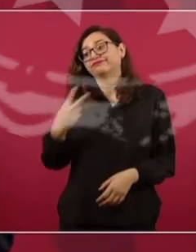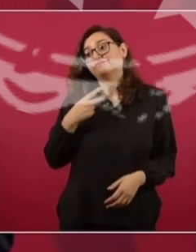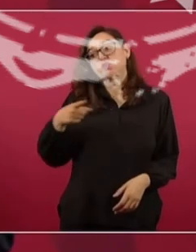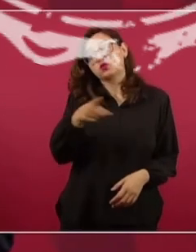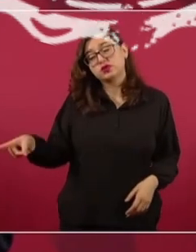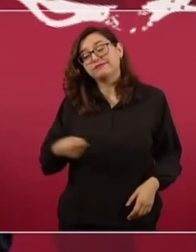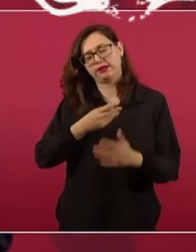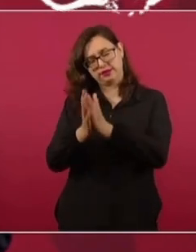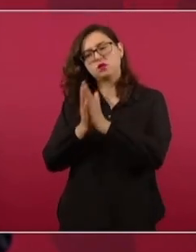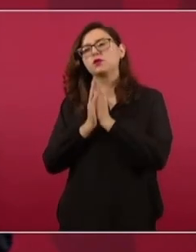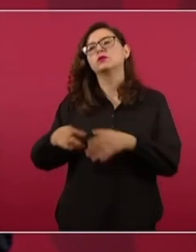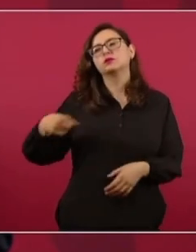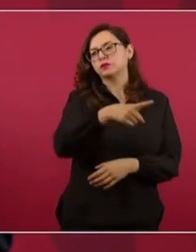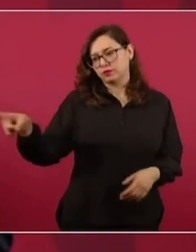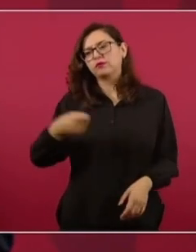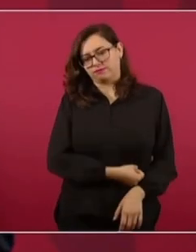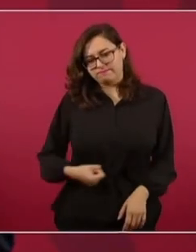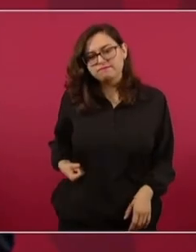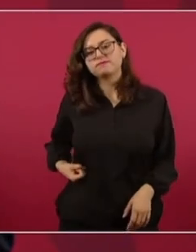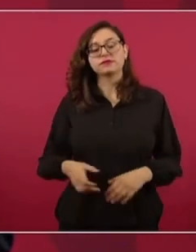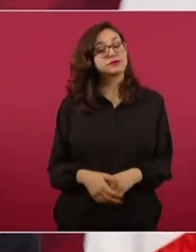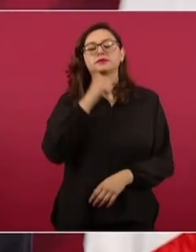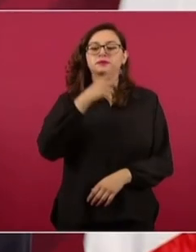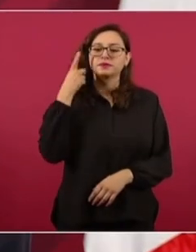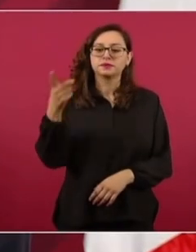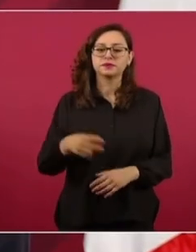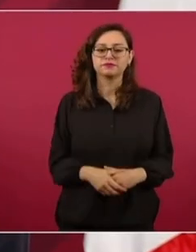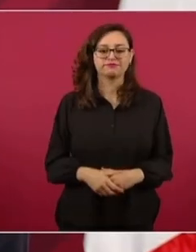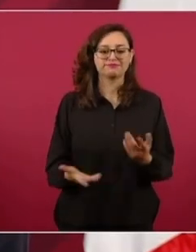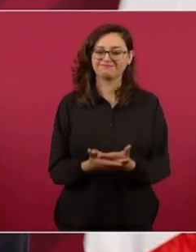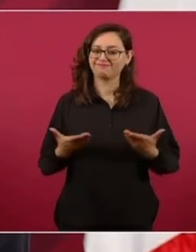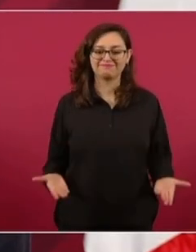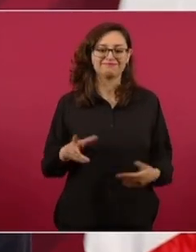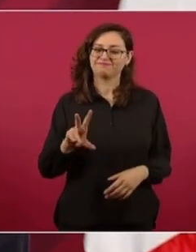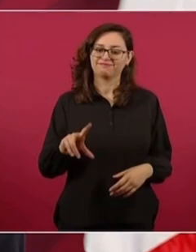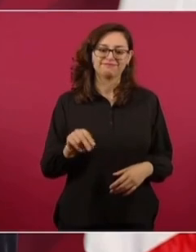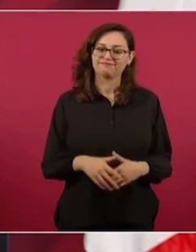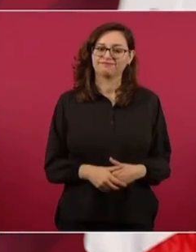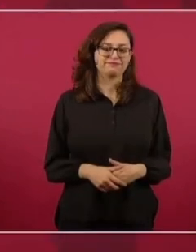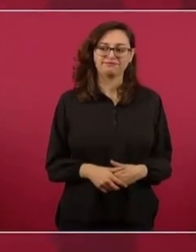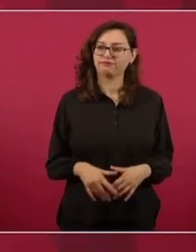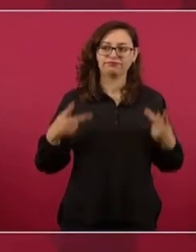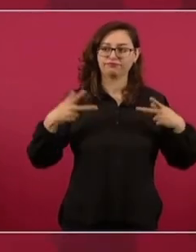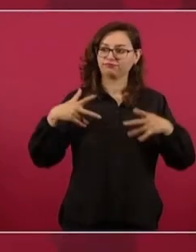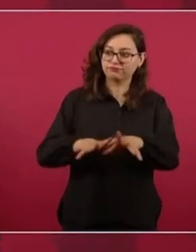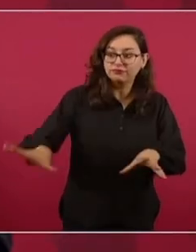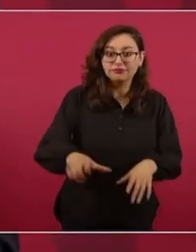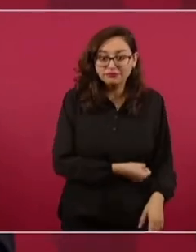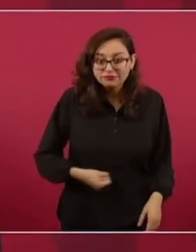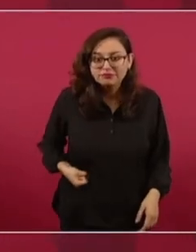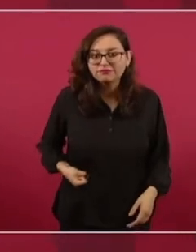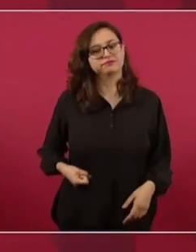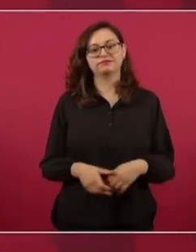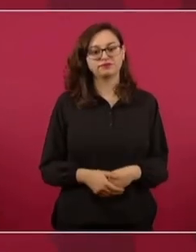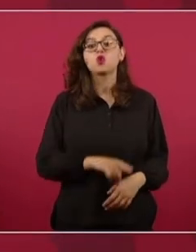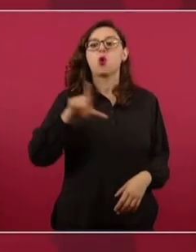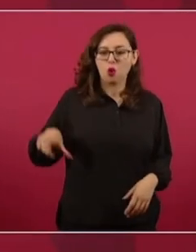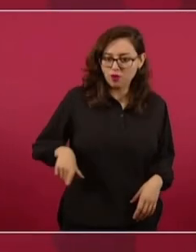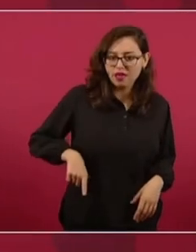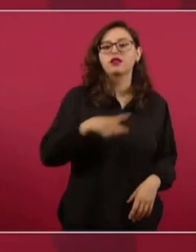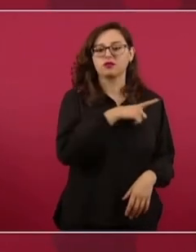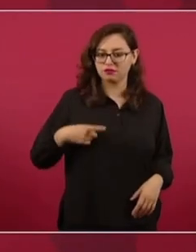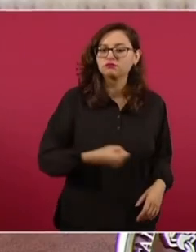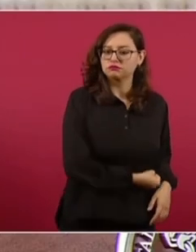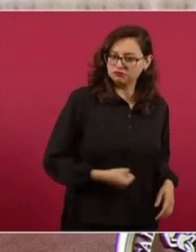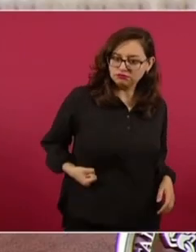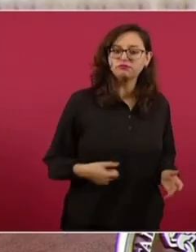Siempre le pedían al pueblo apretarse el cinturón, ahora no, ahora es el gobierno el que se está apretando el cinturón.